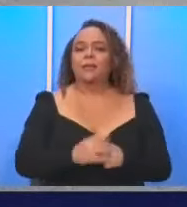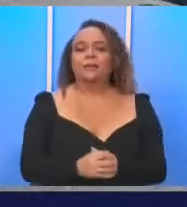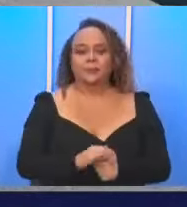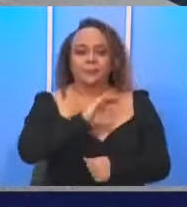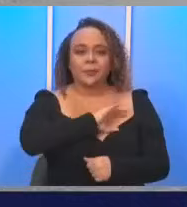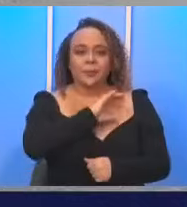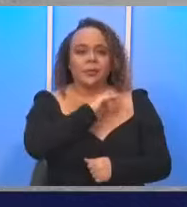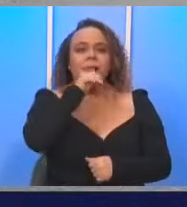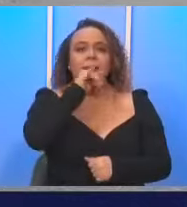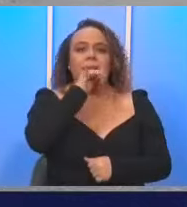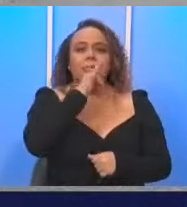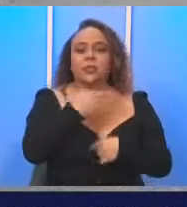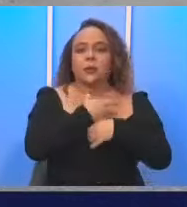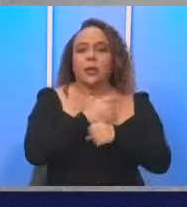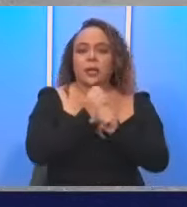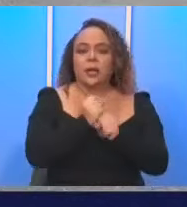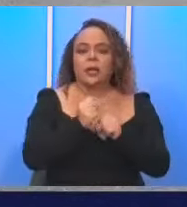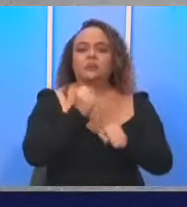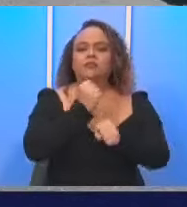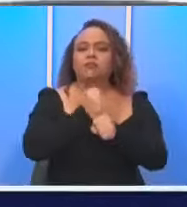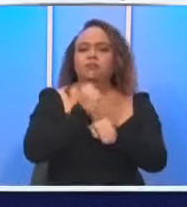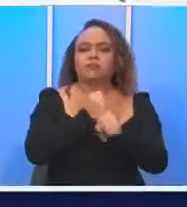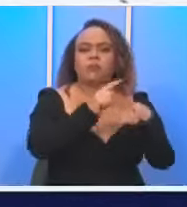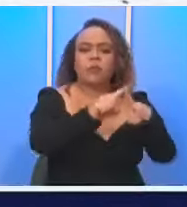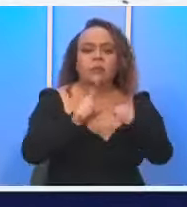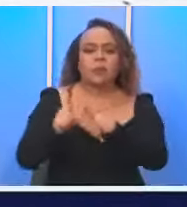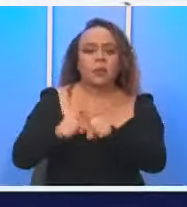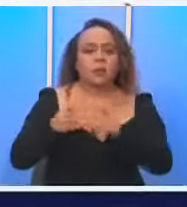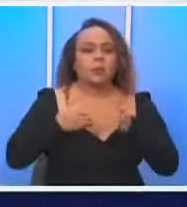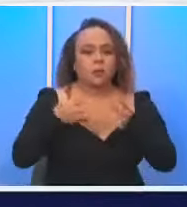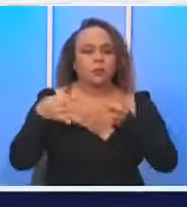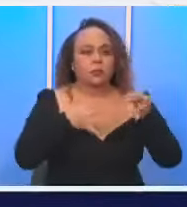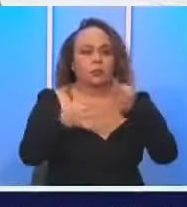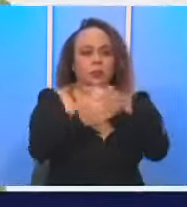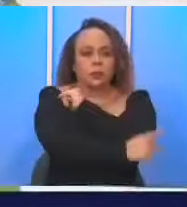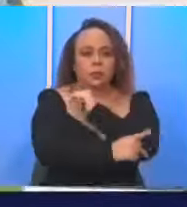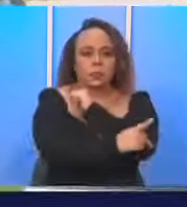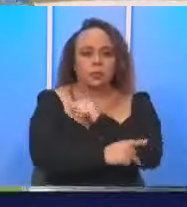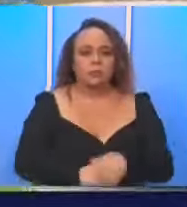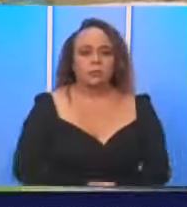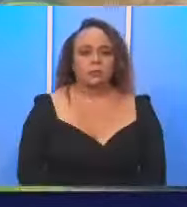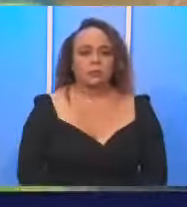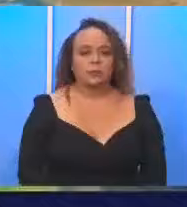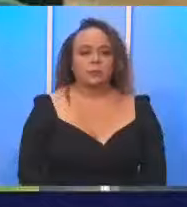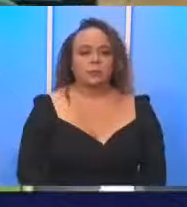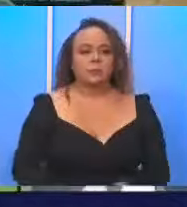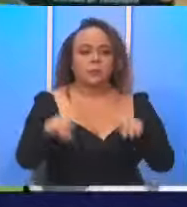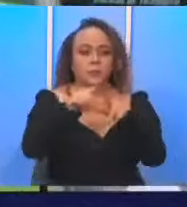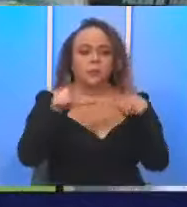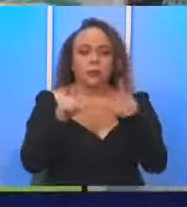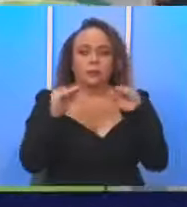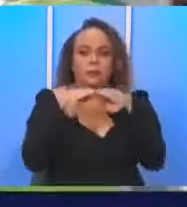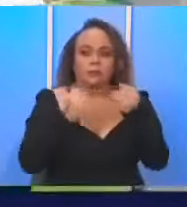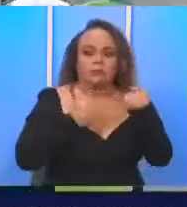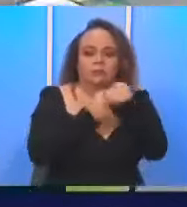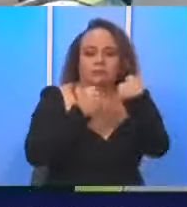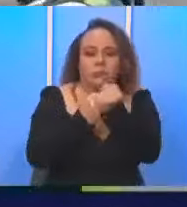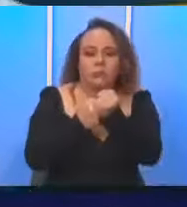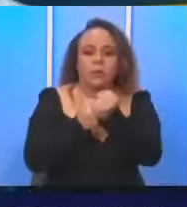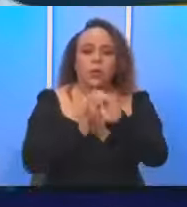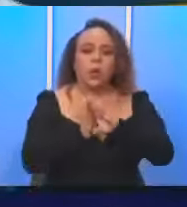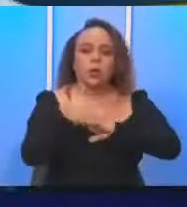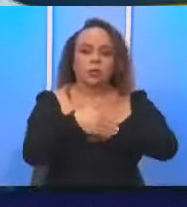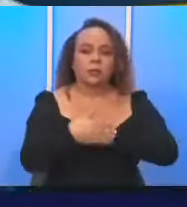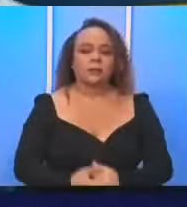la Policía de Tránsito estará realizando intervenciones en las diferentes rutas turísticas del país. Los lugares donde más se estará reforzando serán las